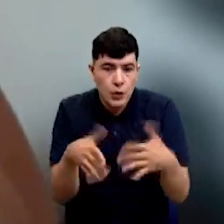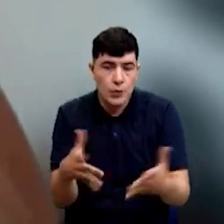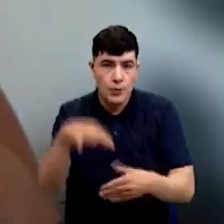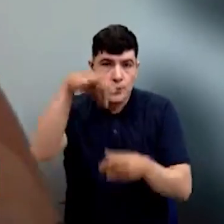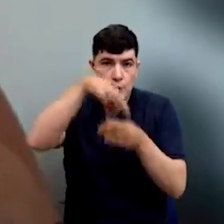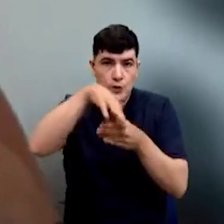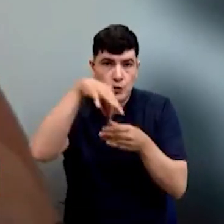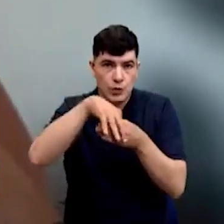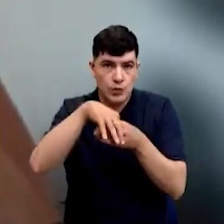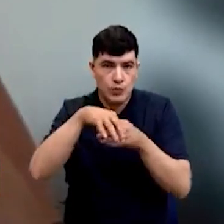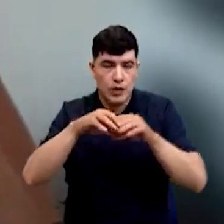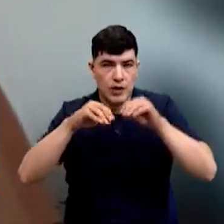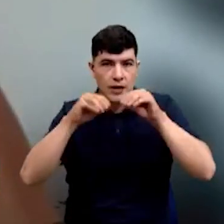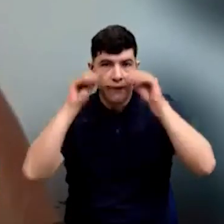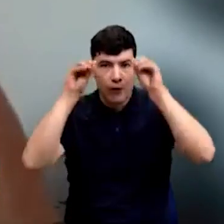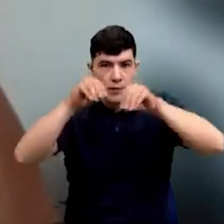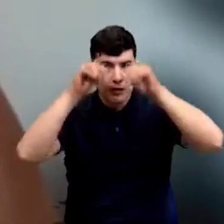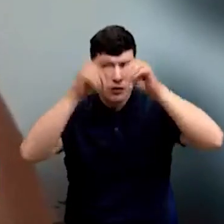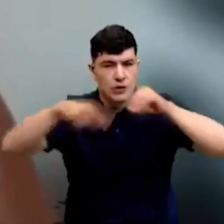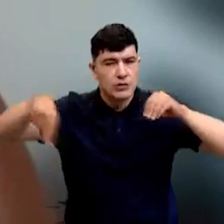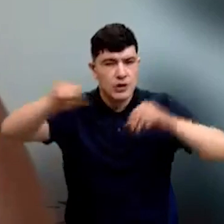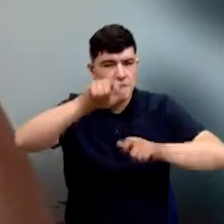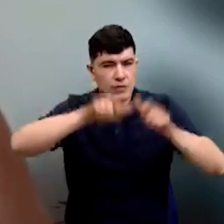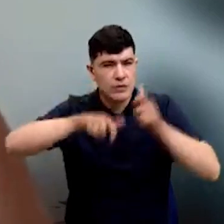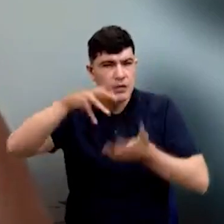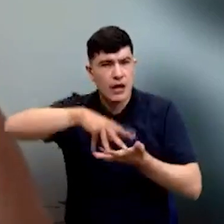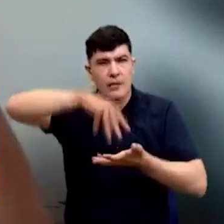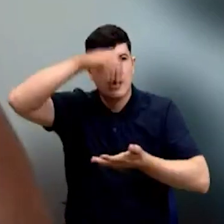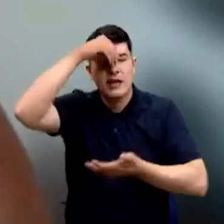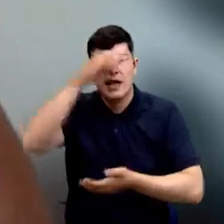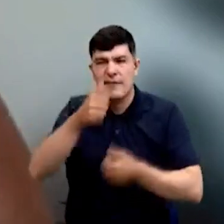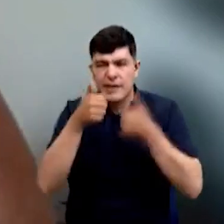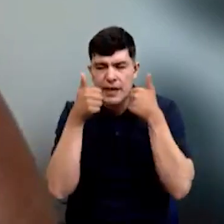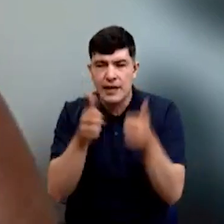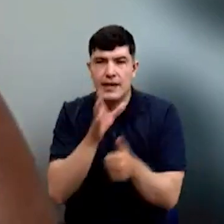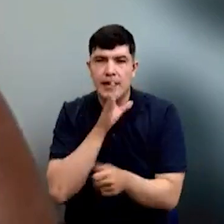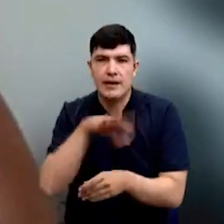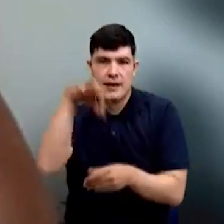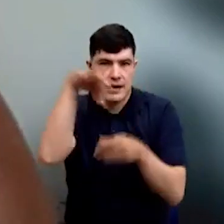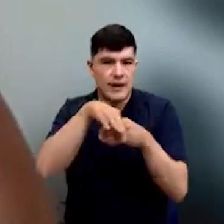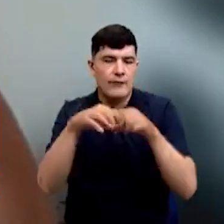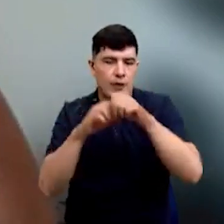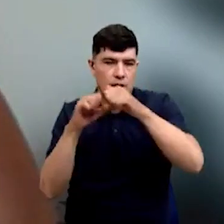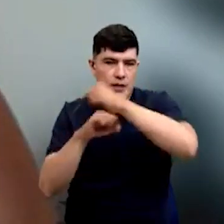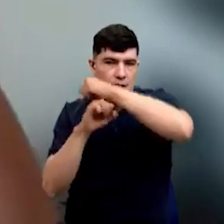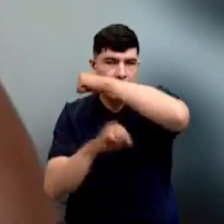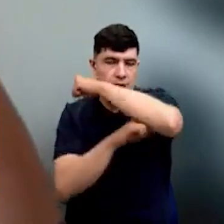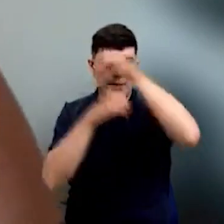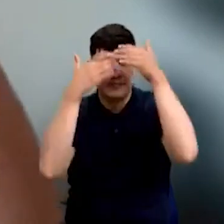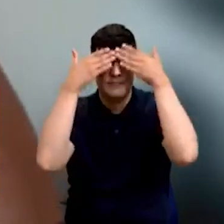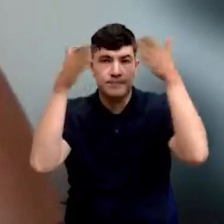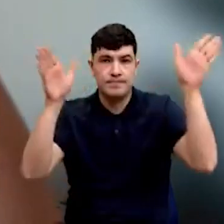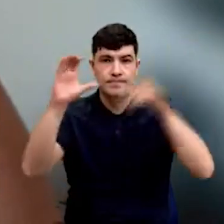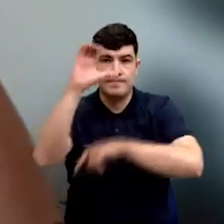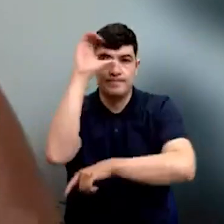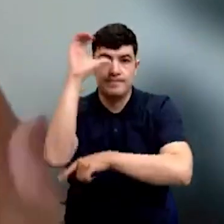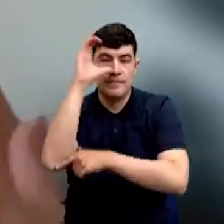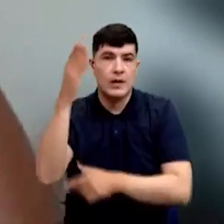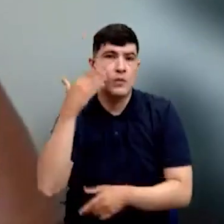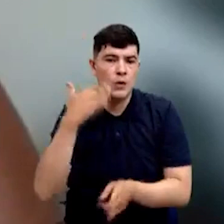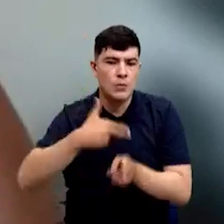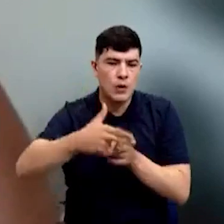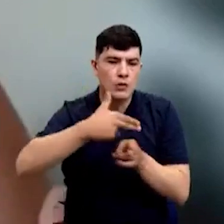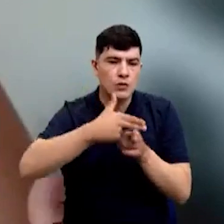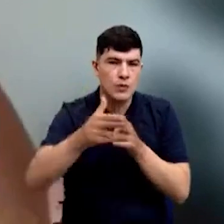voto programático que se fortalece la democracia en Colombia. Así que próximamente también les estaremos contando cuál fue el